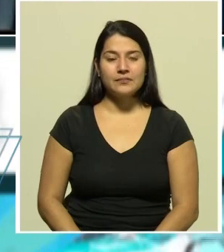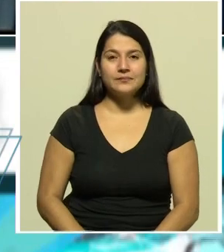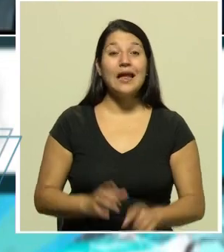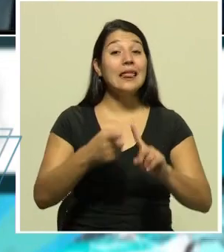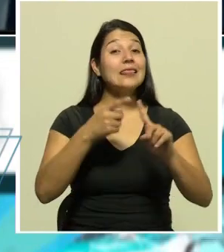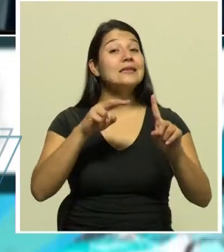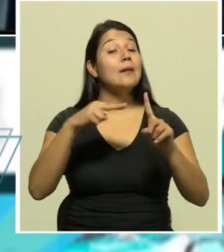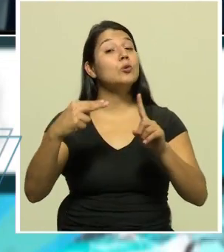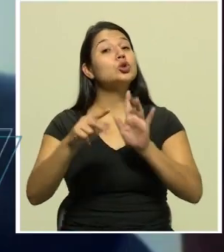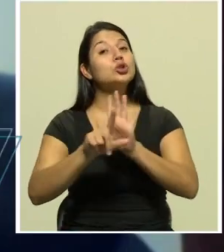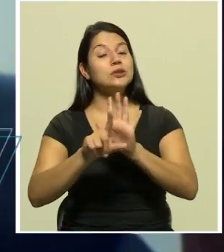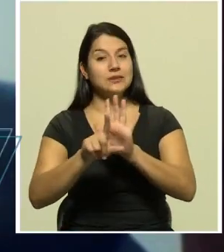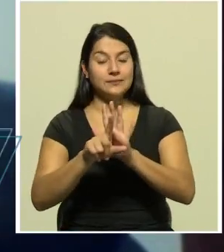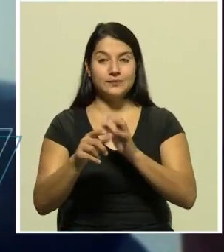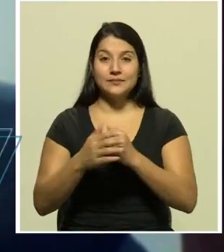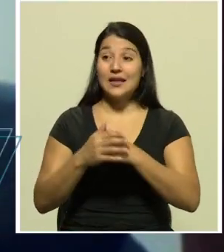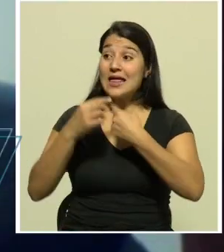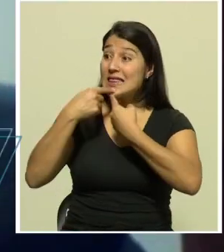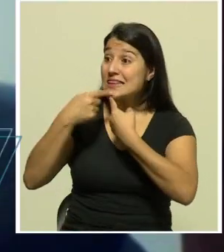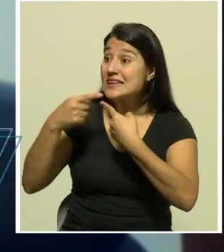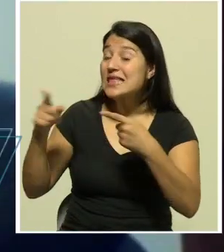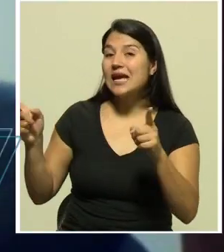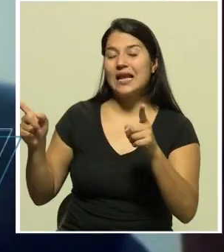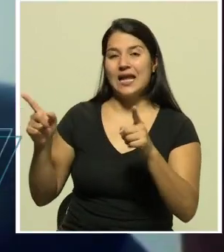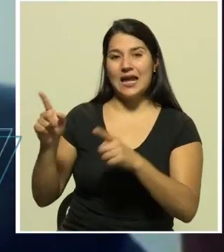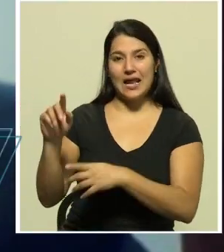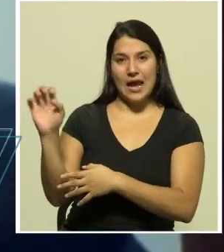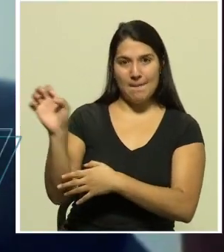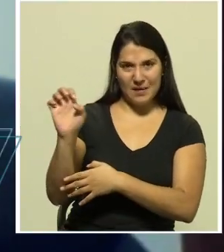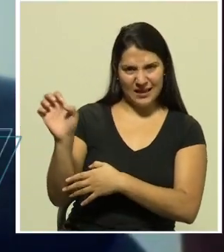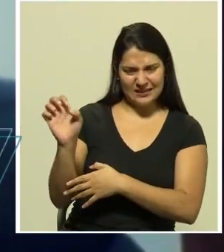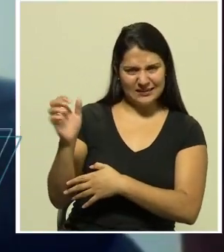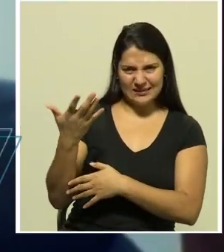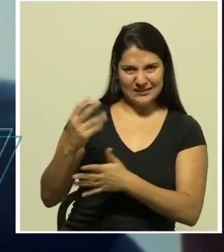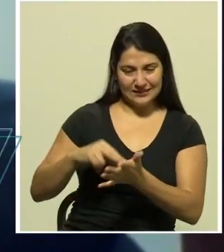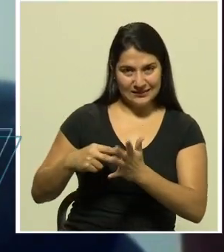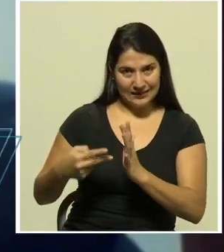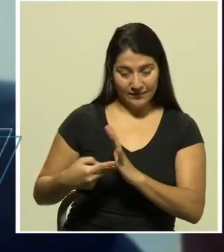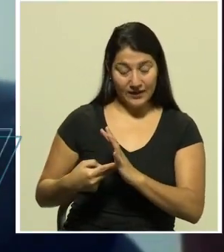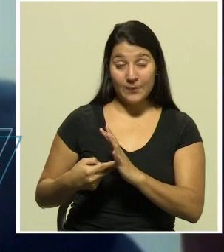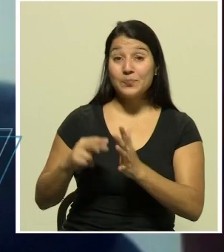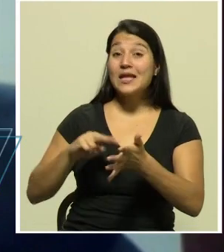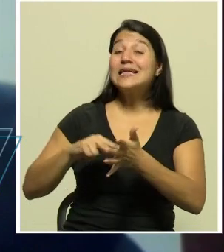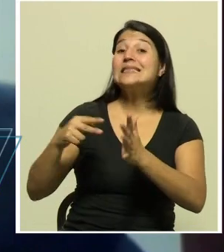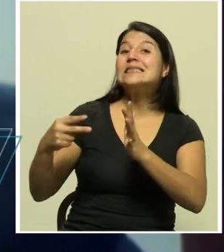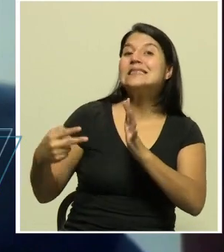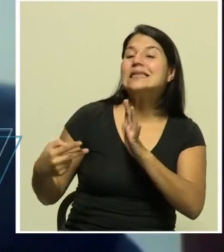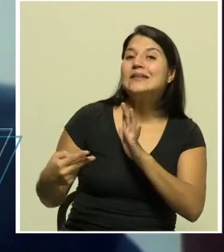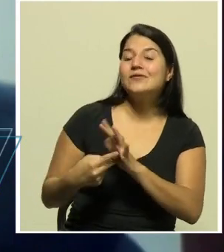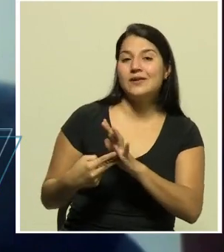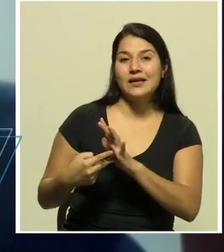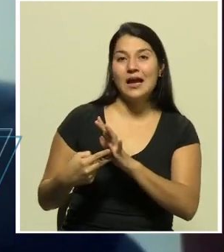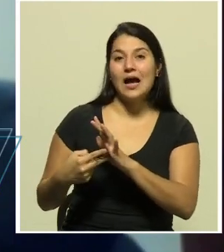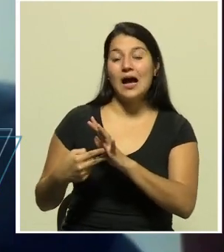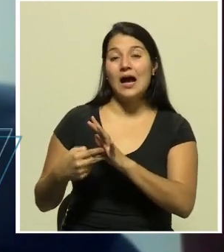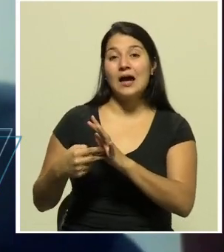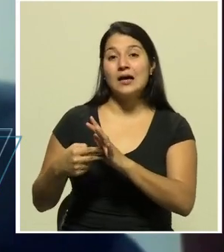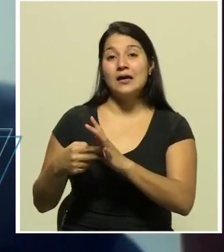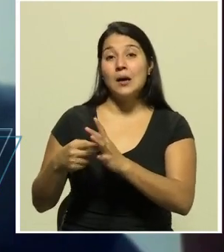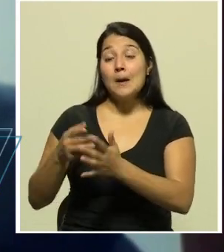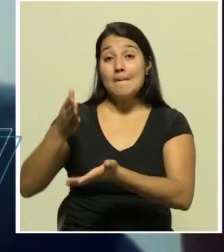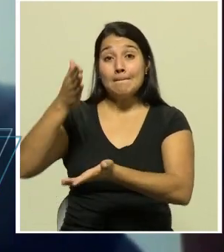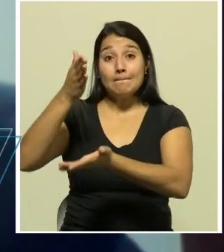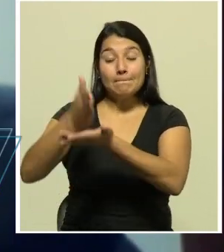La promulgación de un decreto de emergencia implica el rompimiento de uno de los